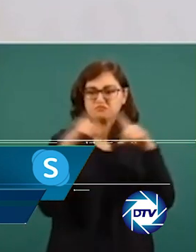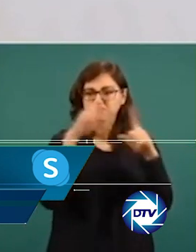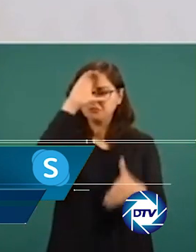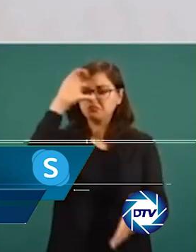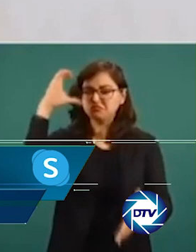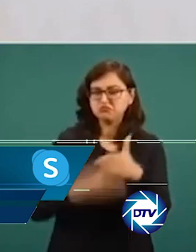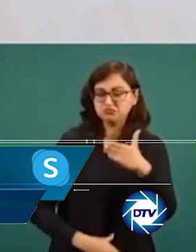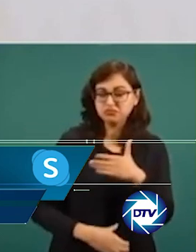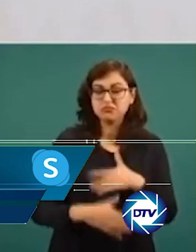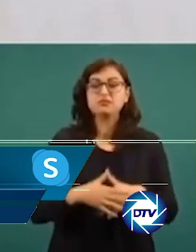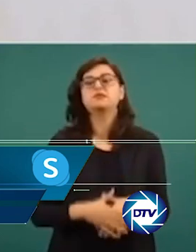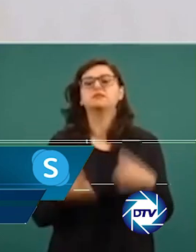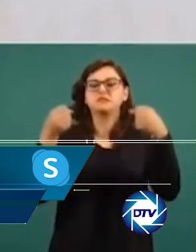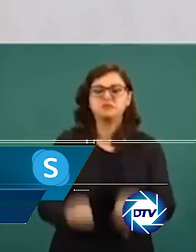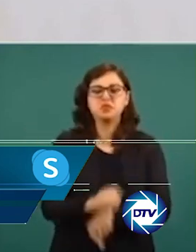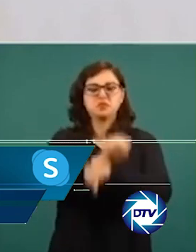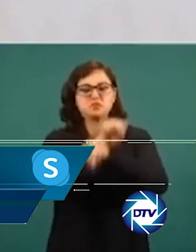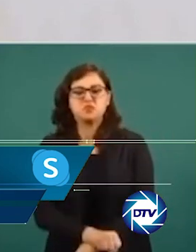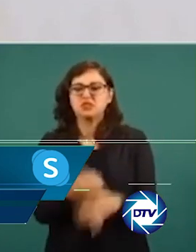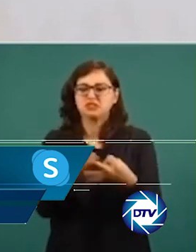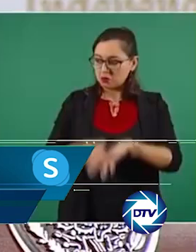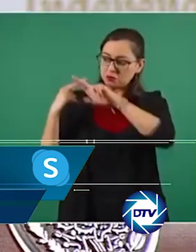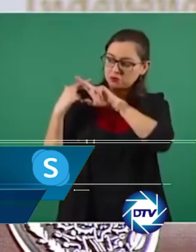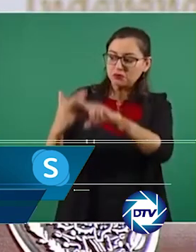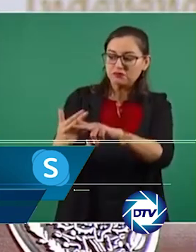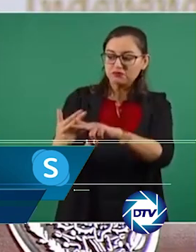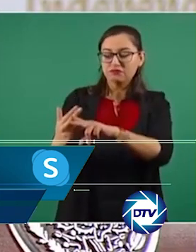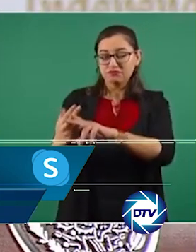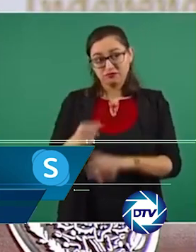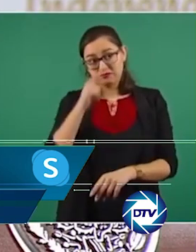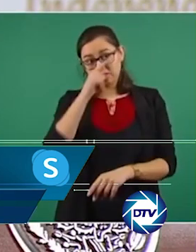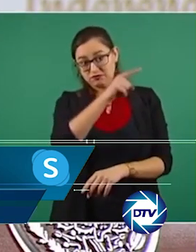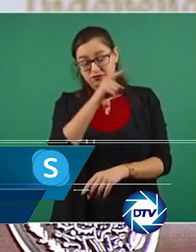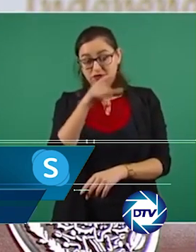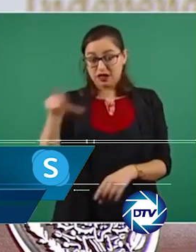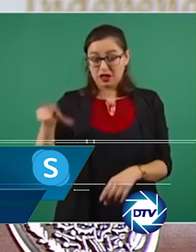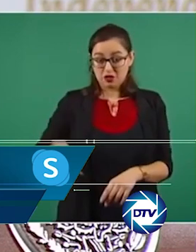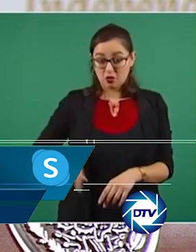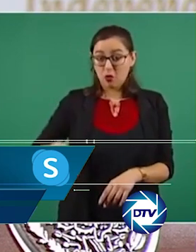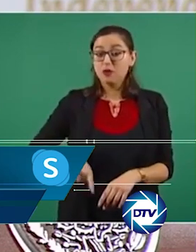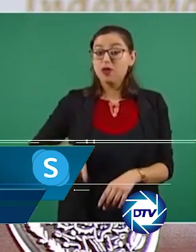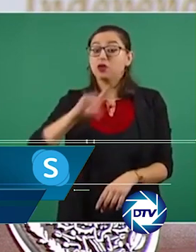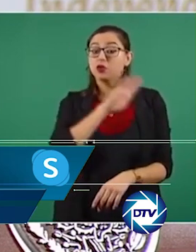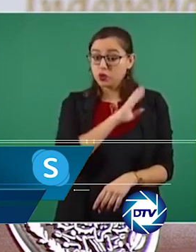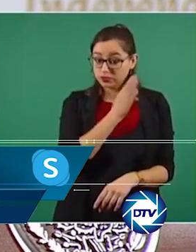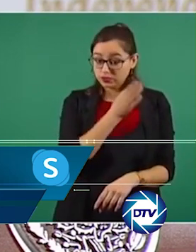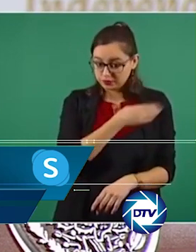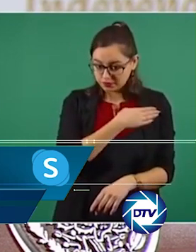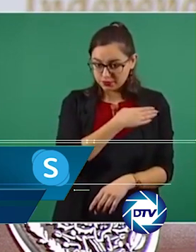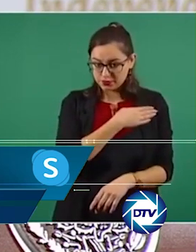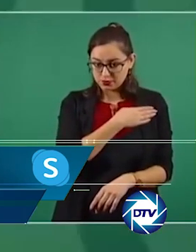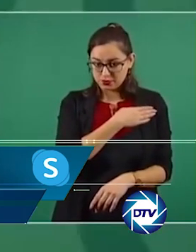Felipe VI, para asistir a su investidura. Meses después, el conflicto